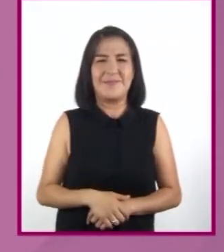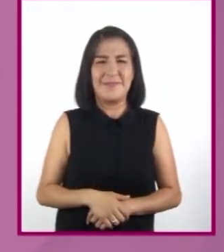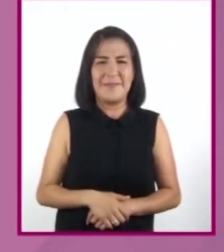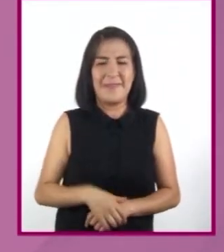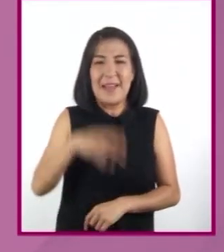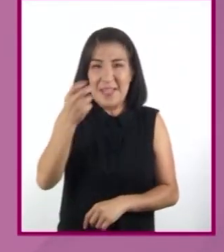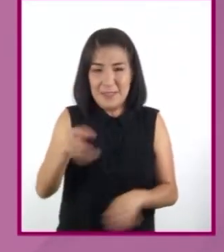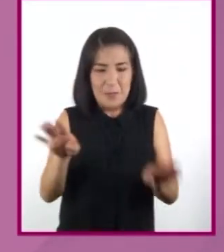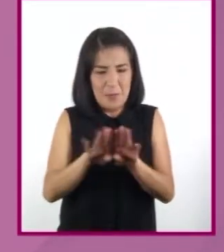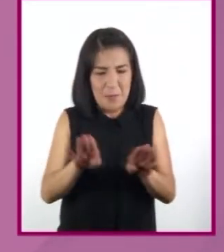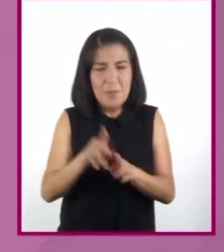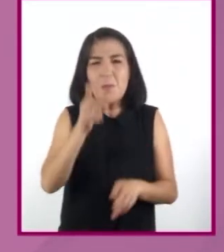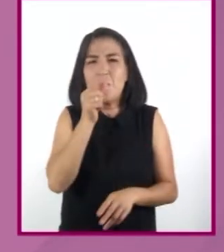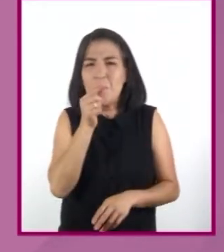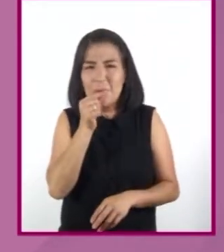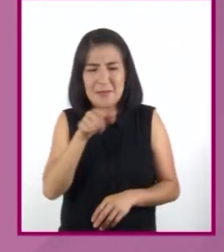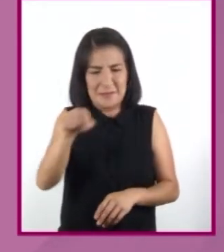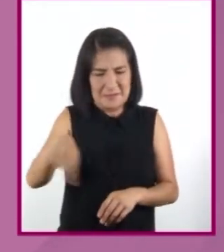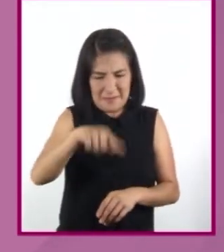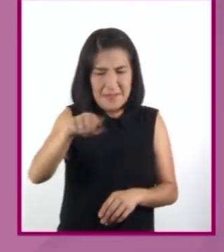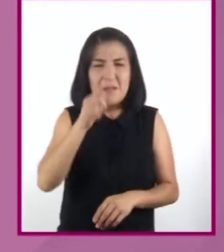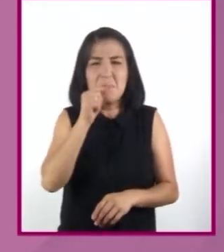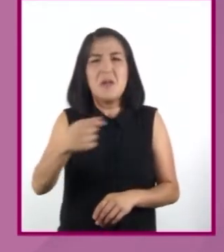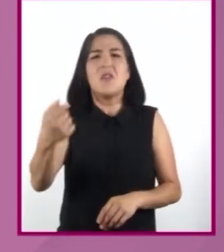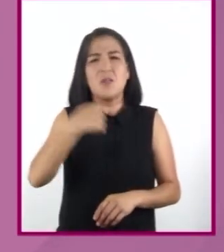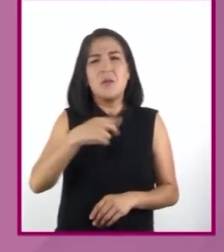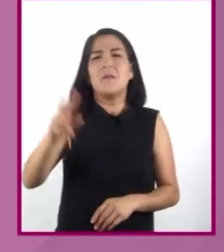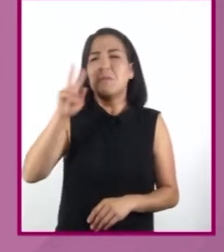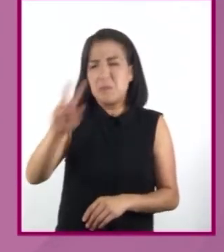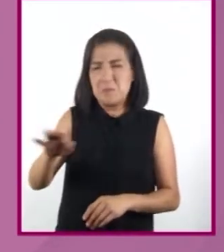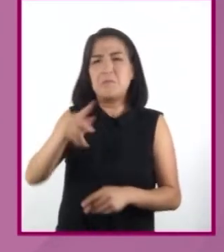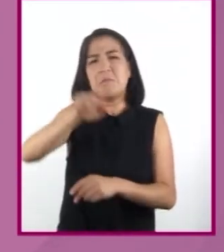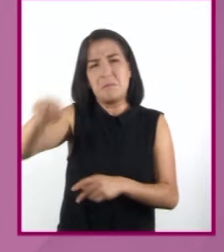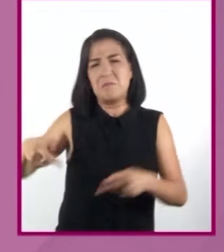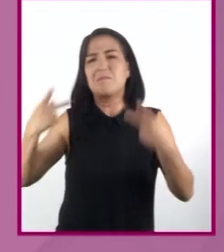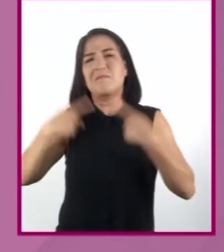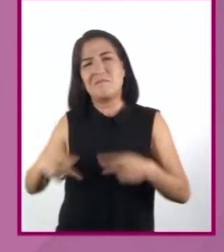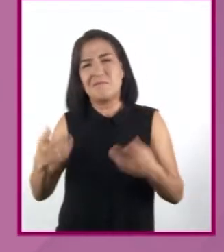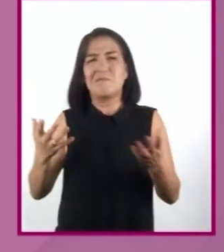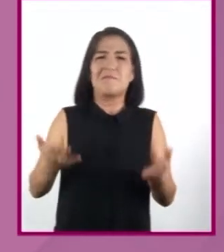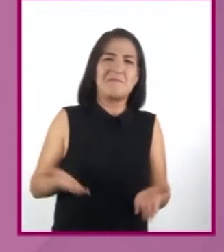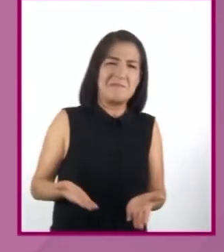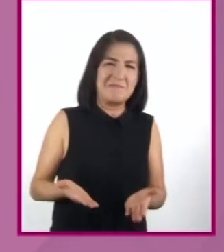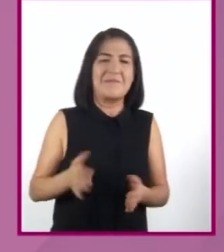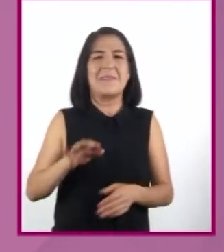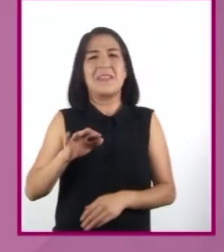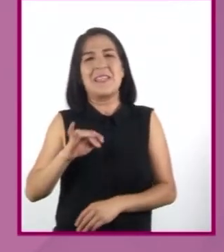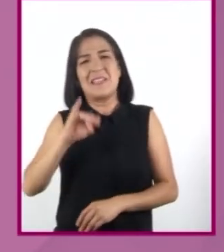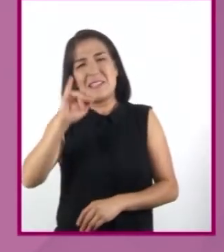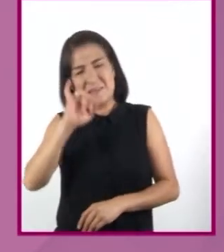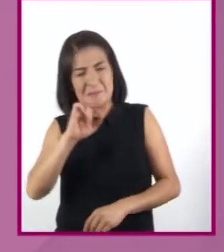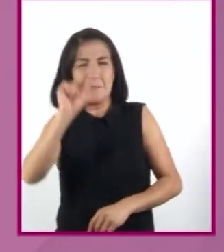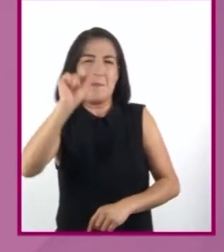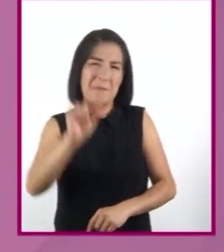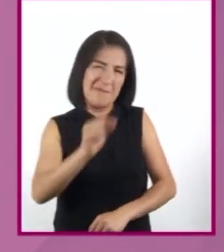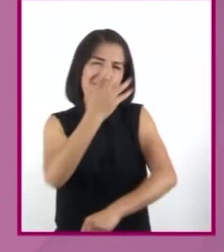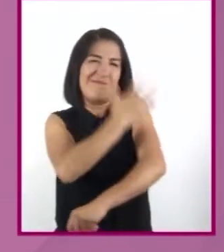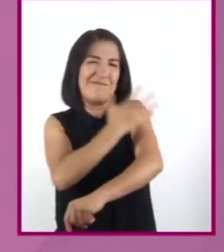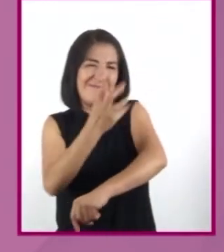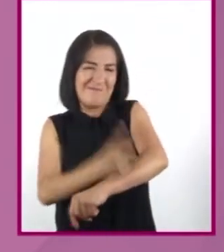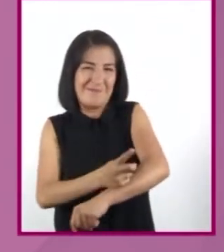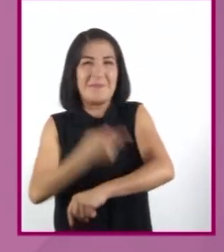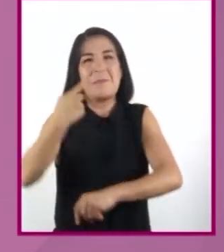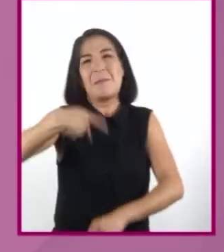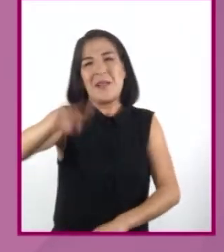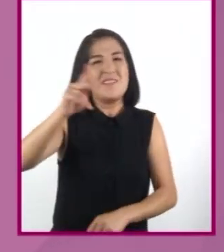Respecto a los policías, puedo decir que son personajes... Sí, honestos, aunque con